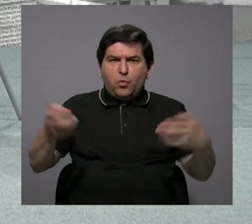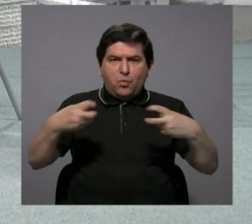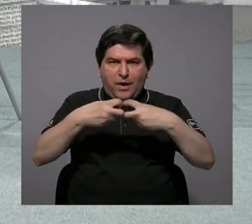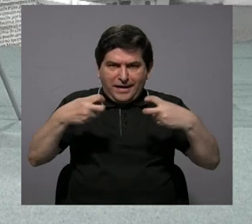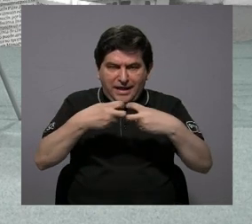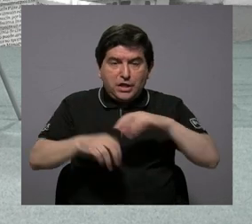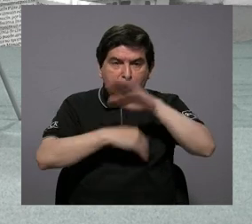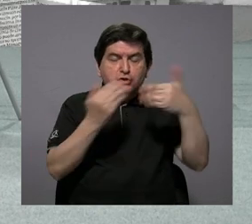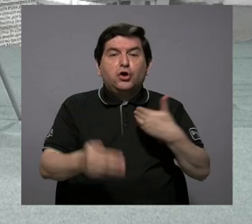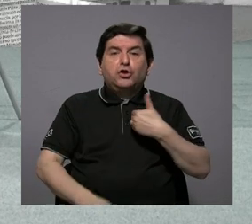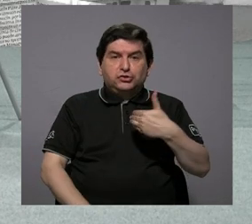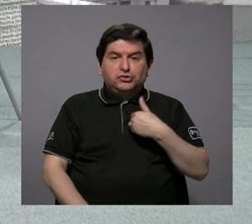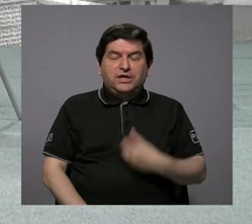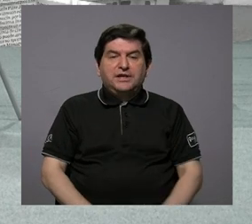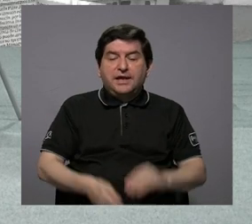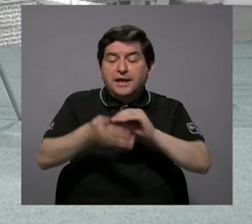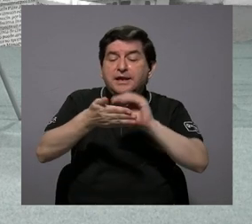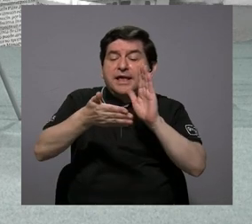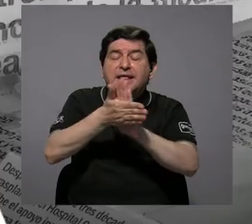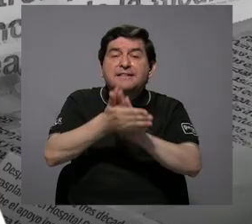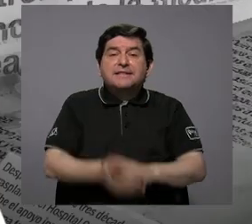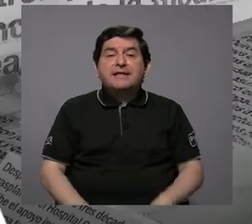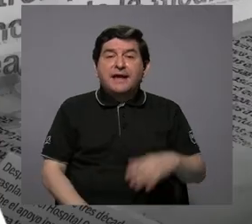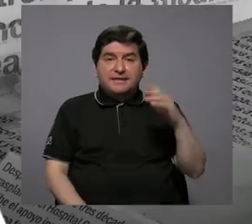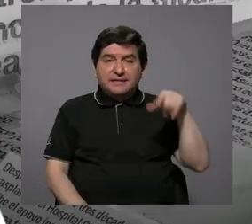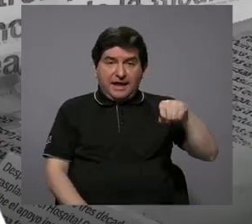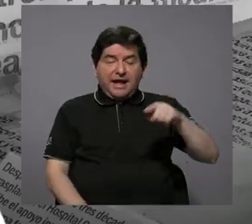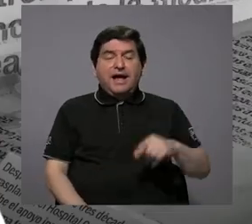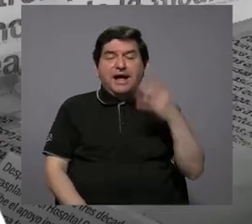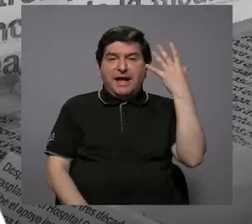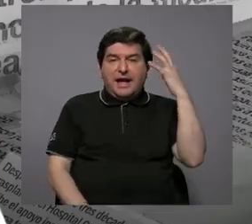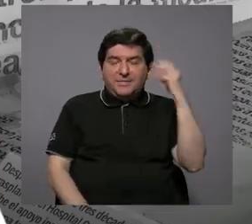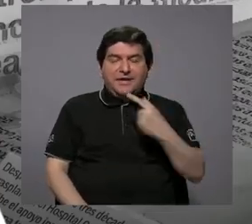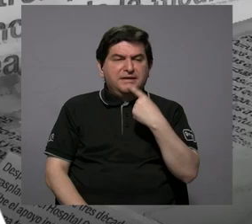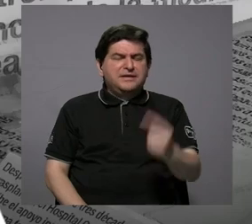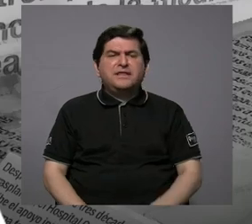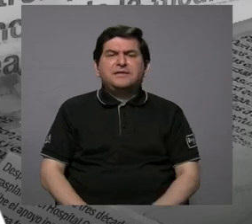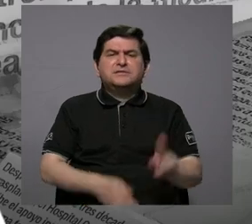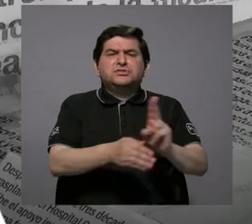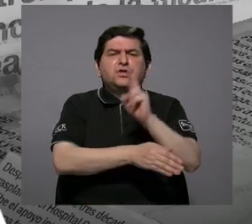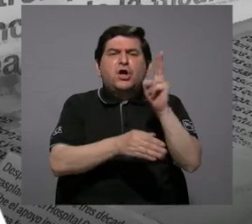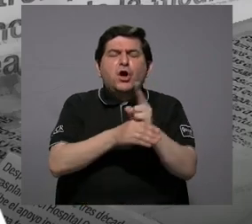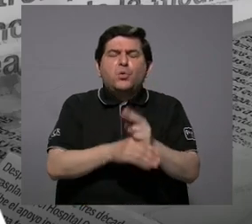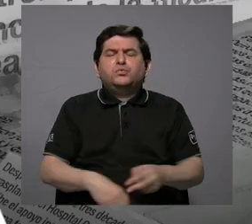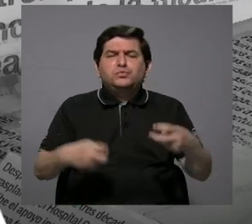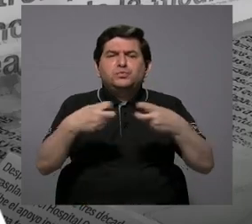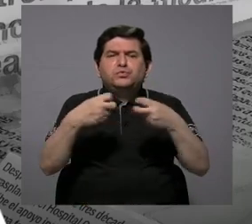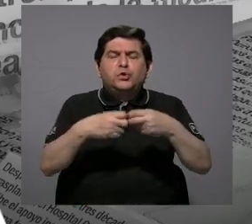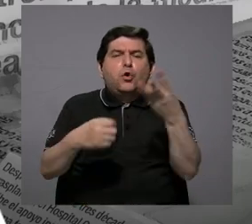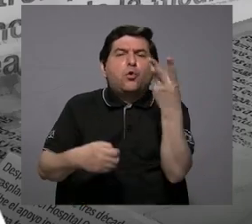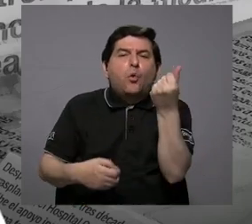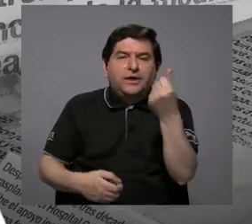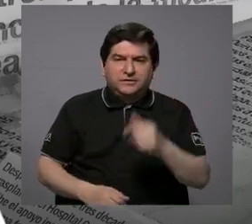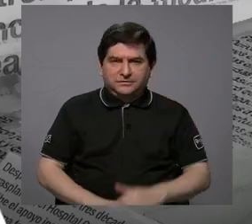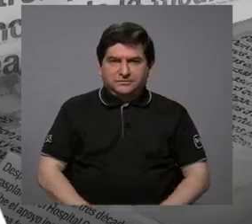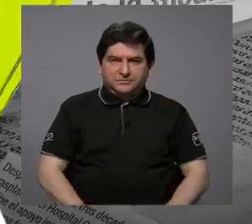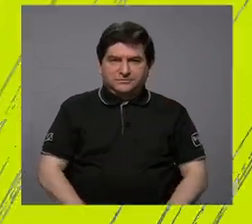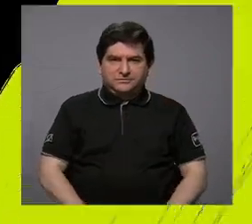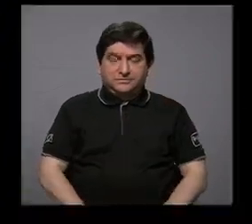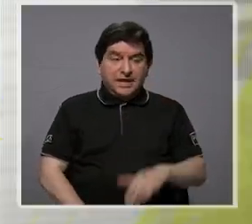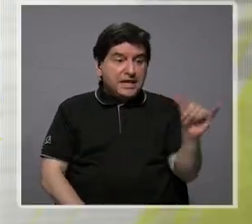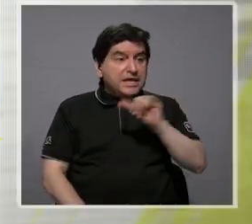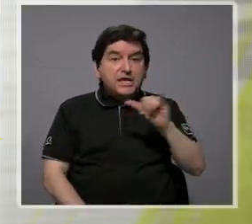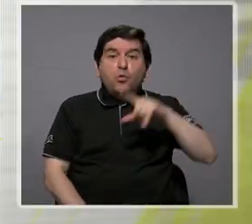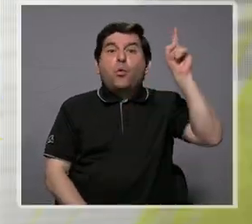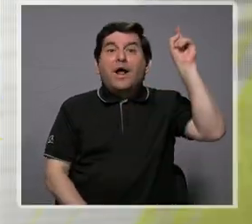electrodomésticos tienen una etiquetita amarilla que nos dice cuánto es el consumo, cuál es el tamaño, etc. Bueno, eso